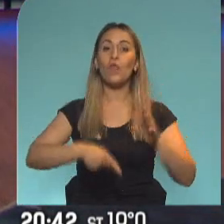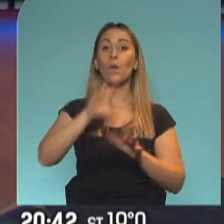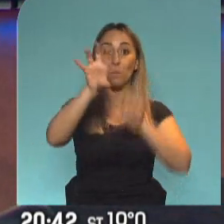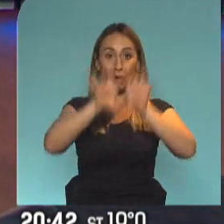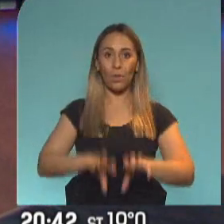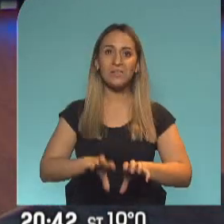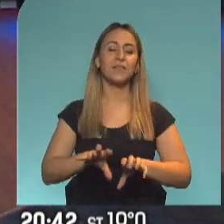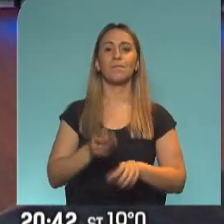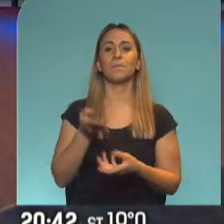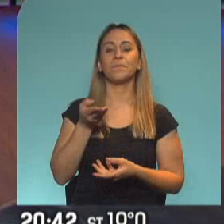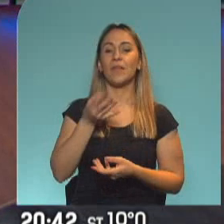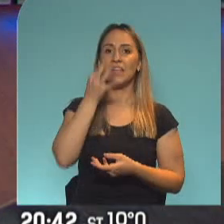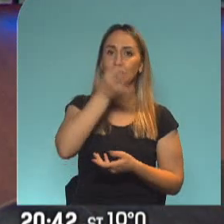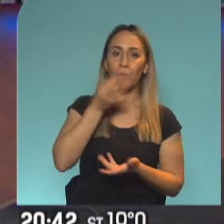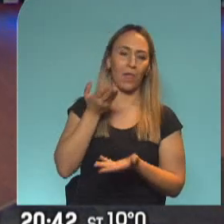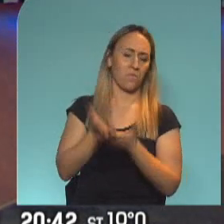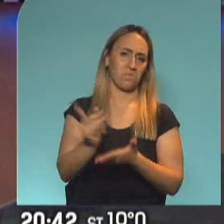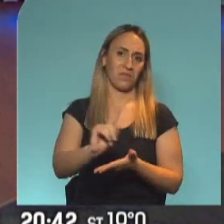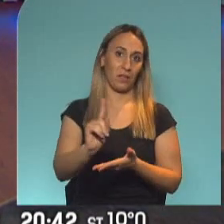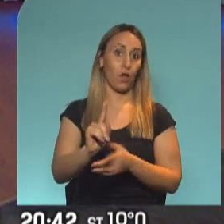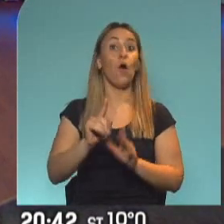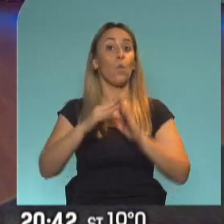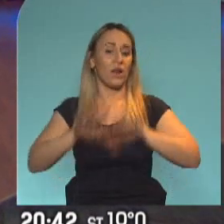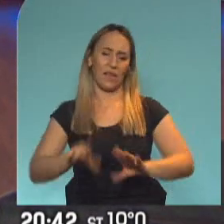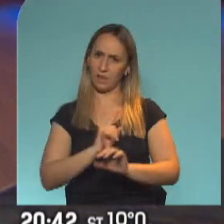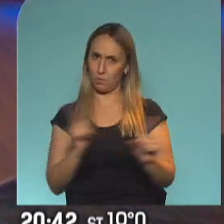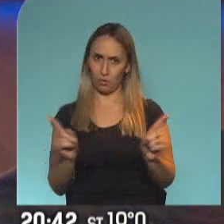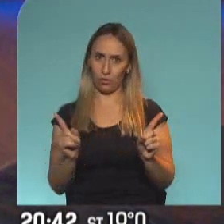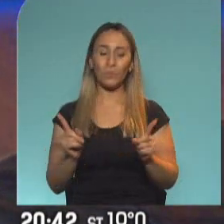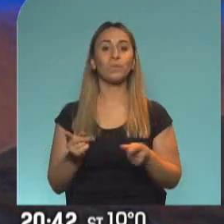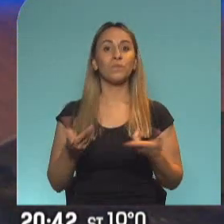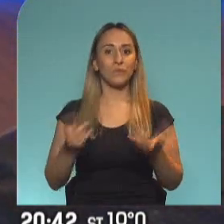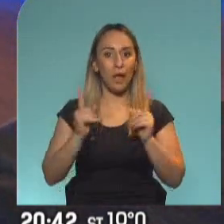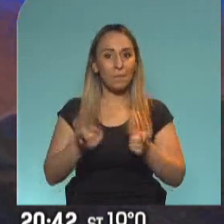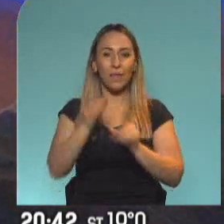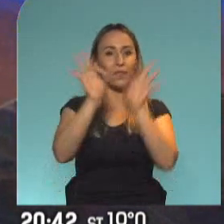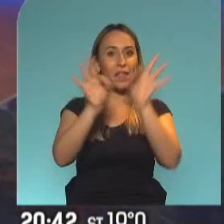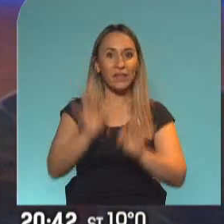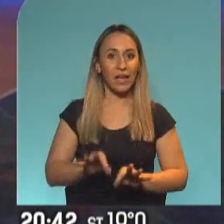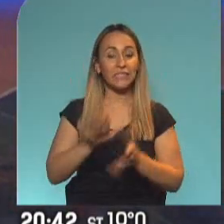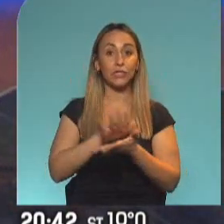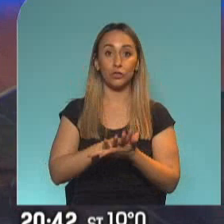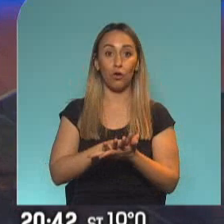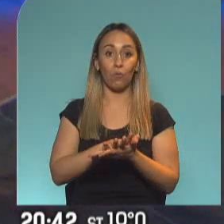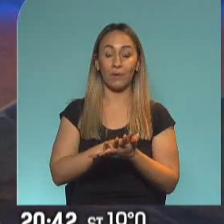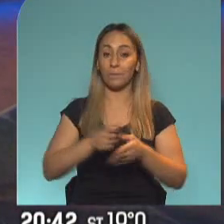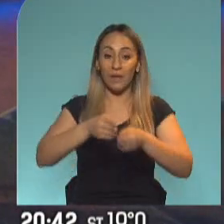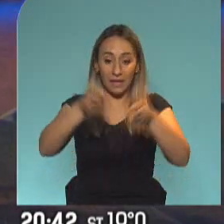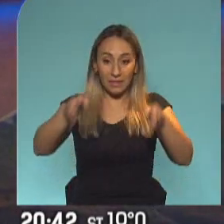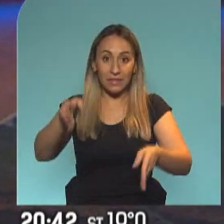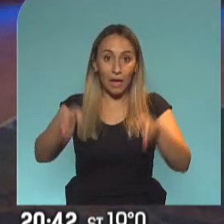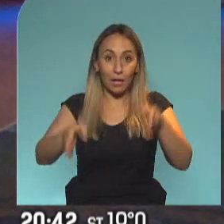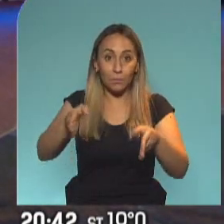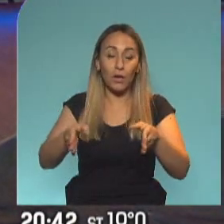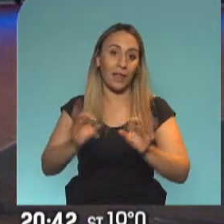provincias que no van a pedir hisopado ni cuarentena. También repasamos detalles en lo que refiere a esta temporada en un